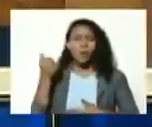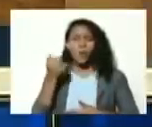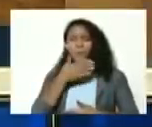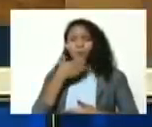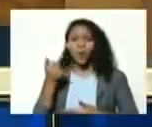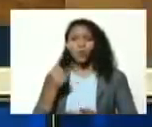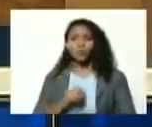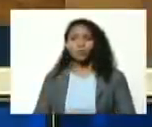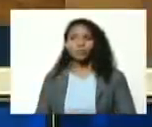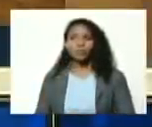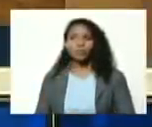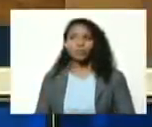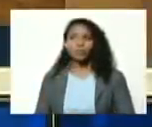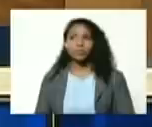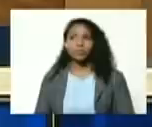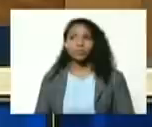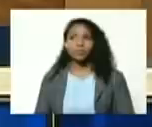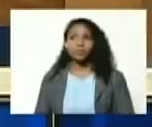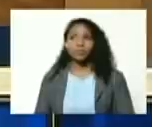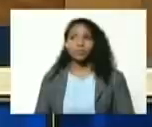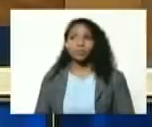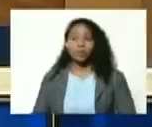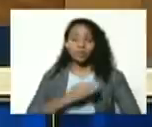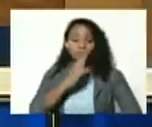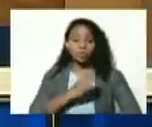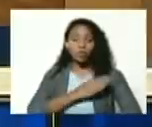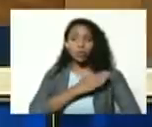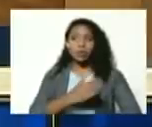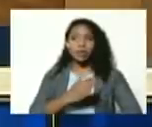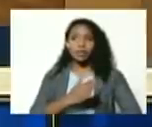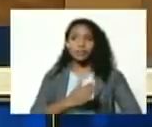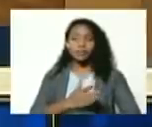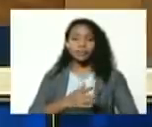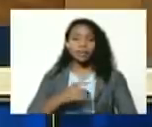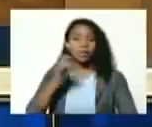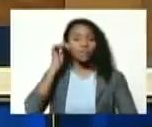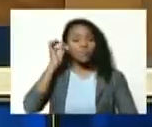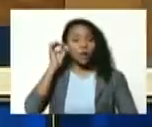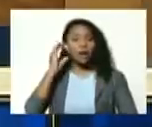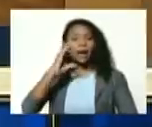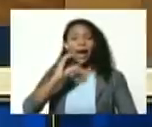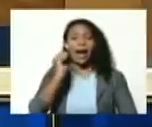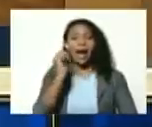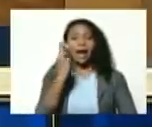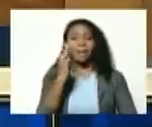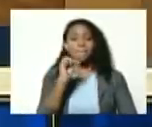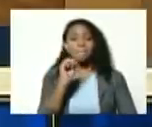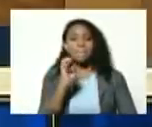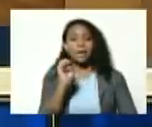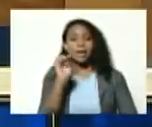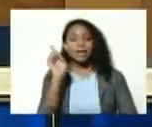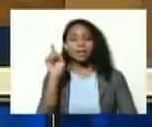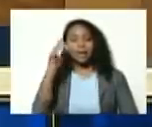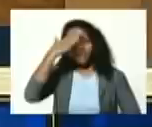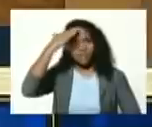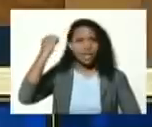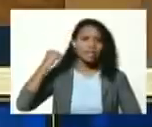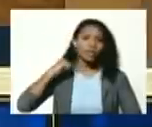vamos a bautizarlo Carmen Borges Francisco de Miranda